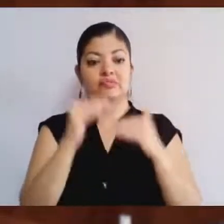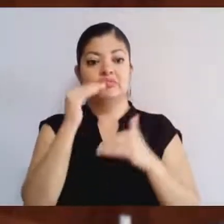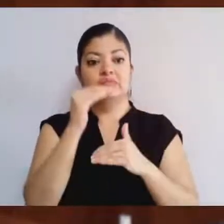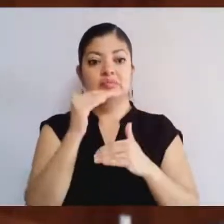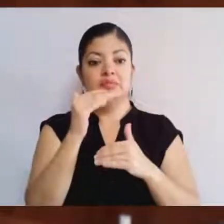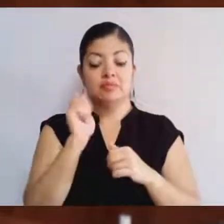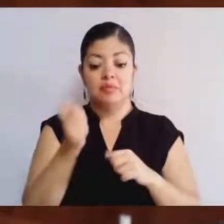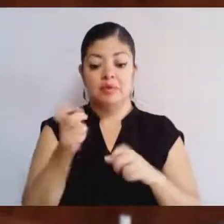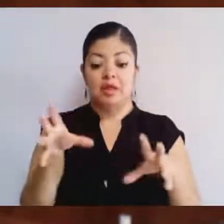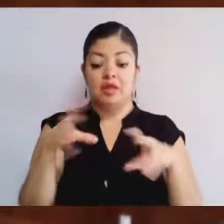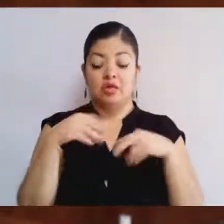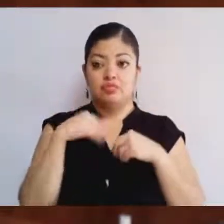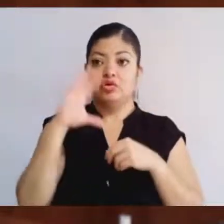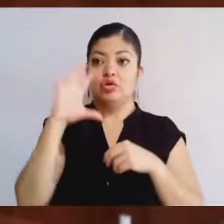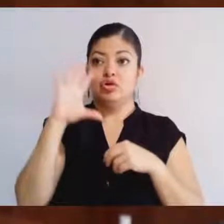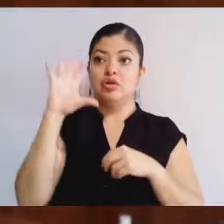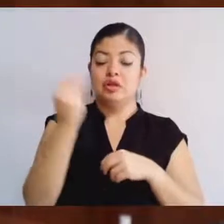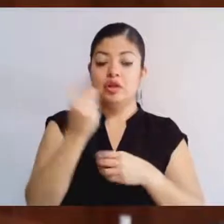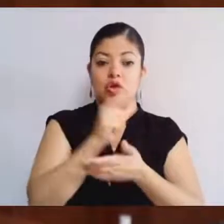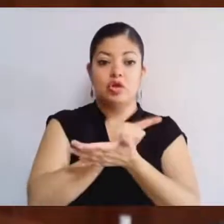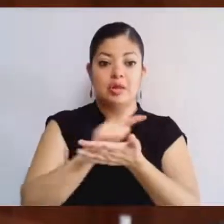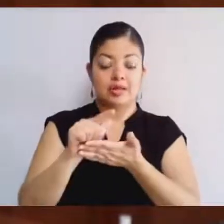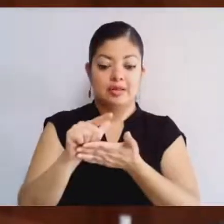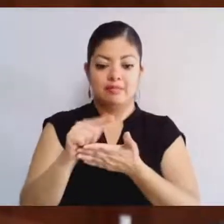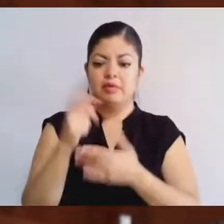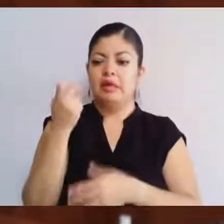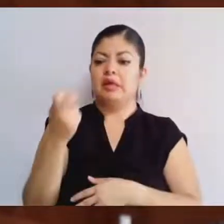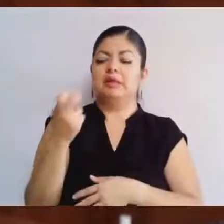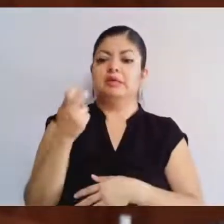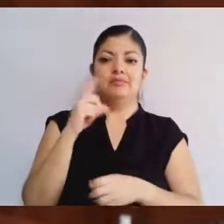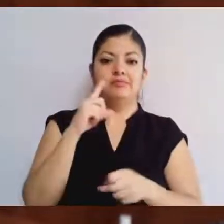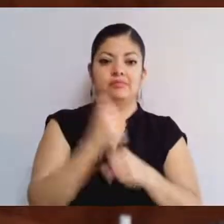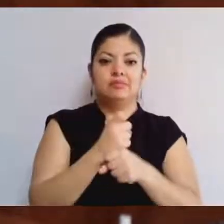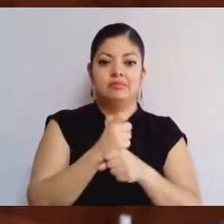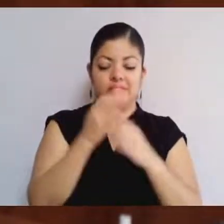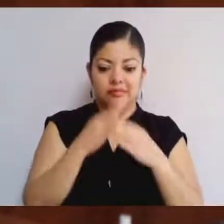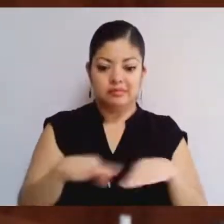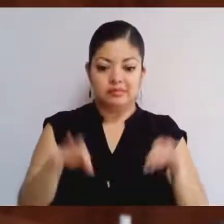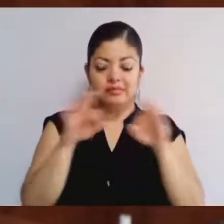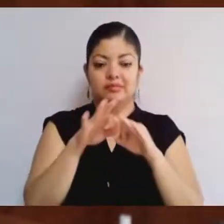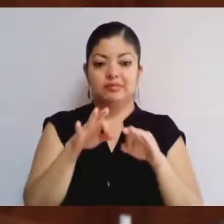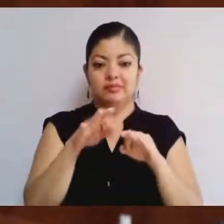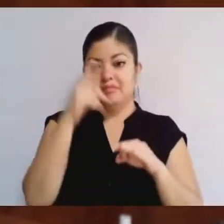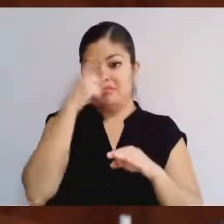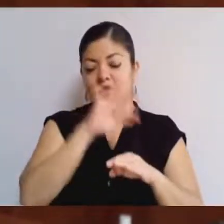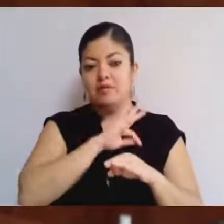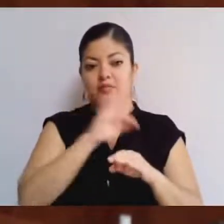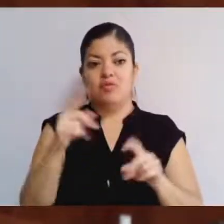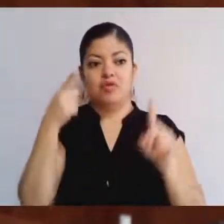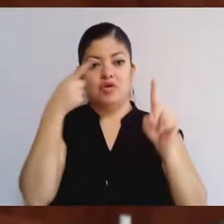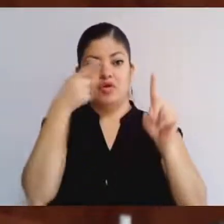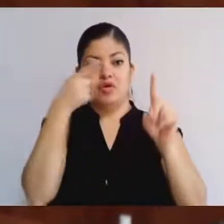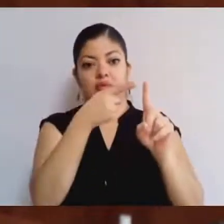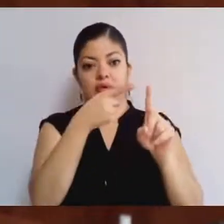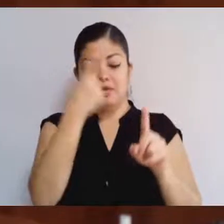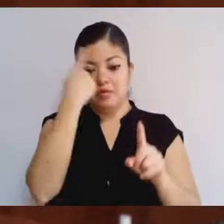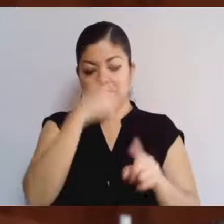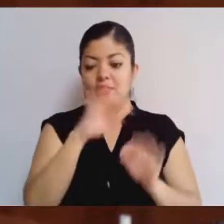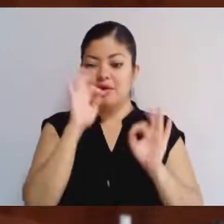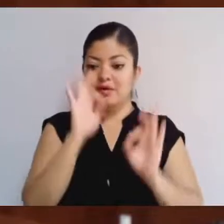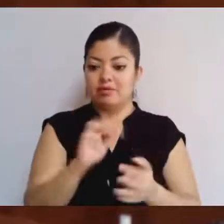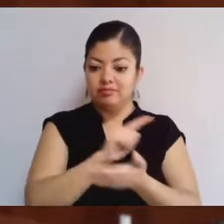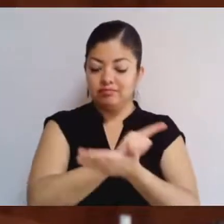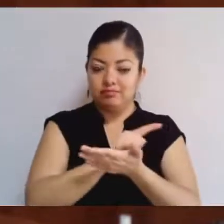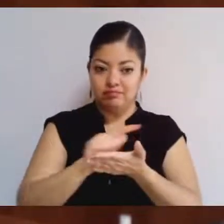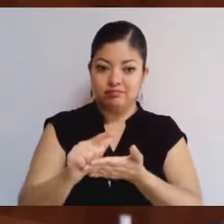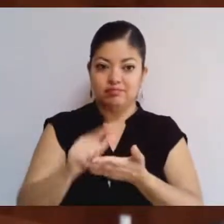La adopción de tecnologías limpias es fundamental para lograr dicho objetivo, de lograr una producción más